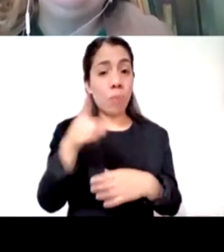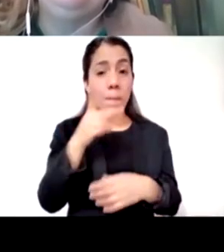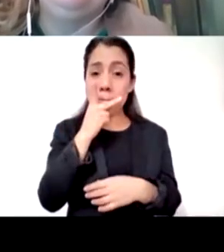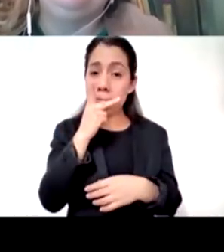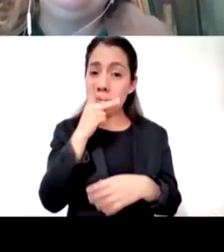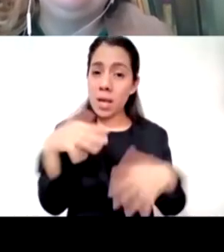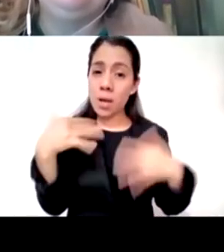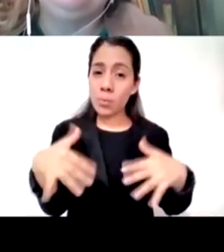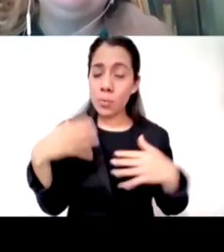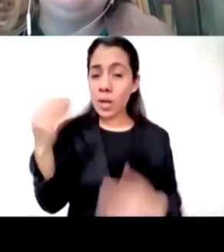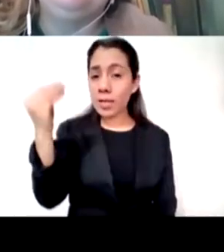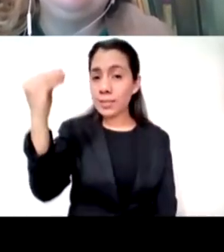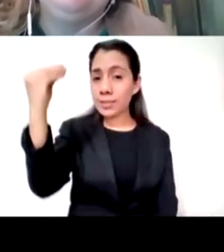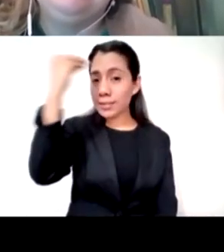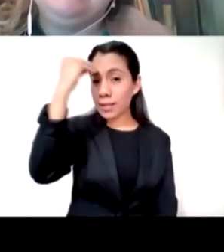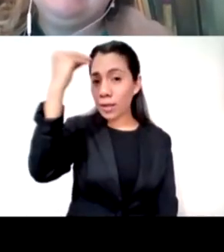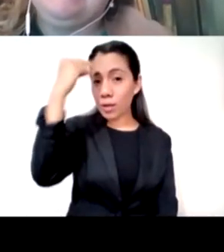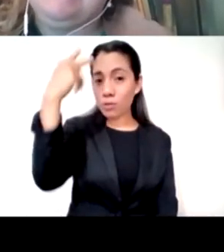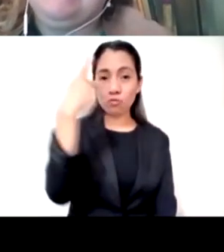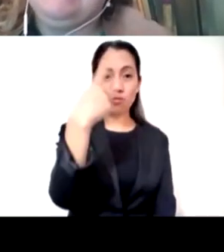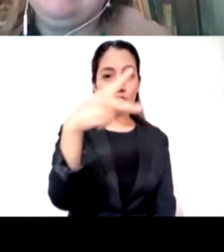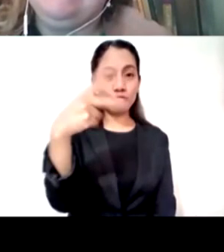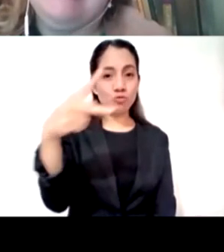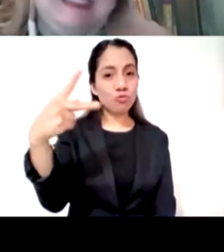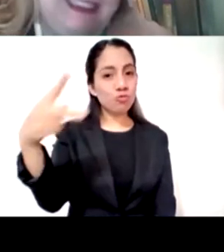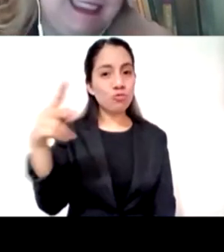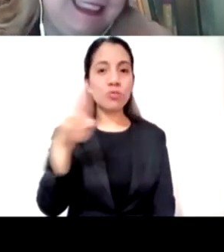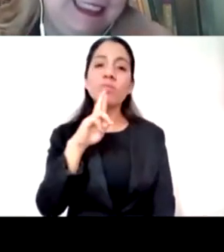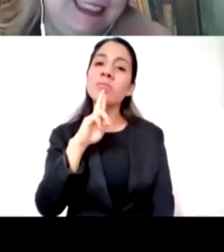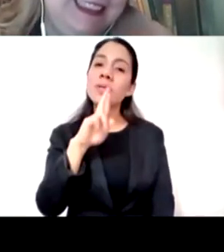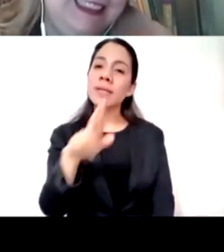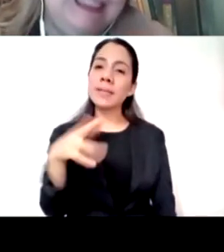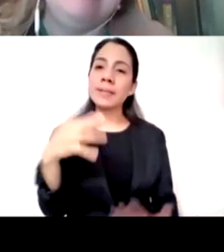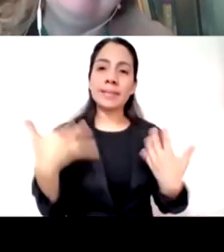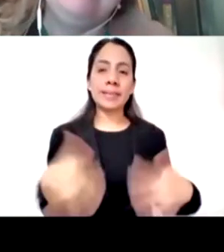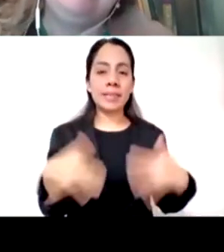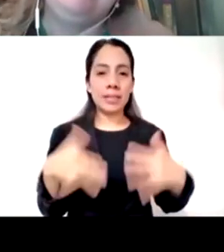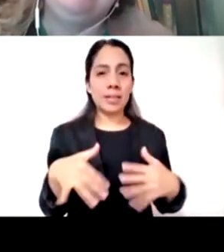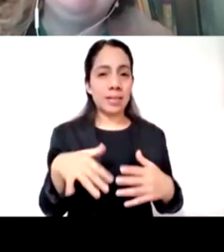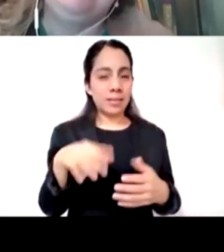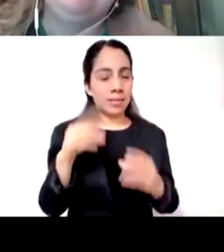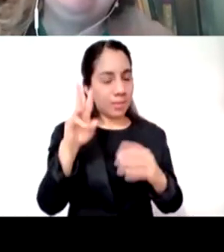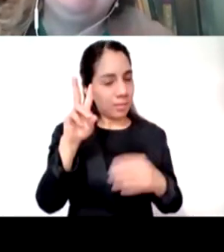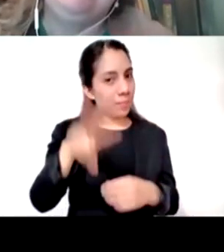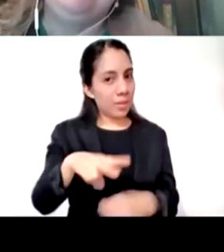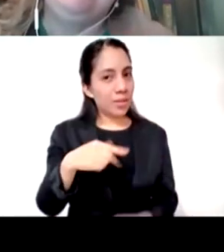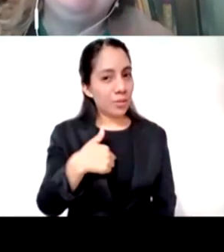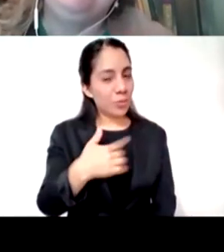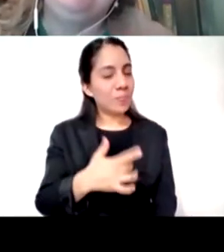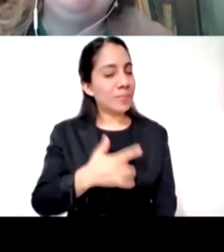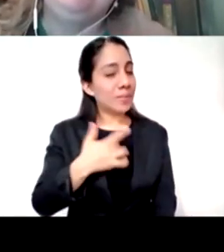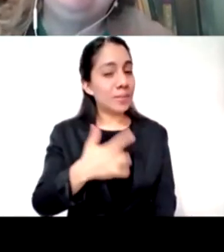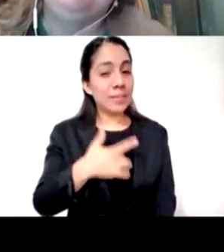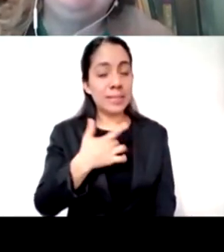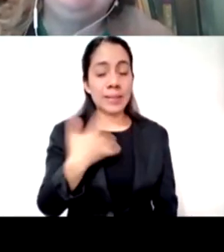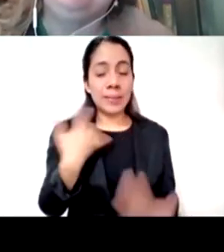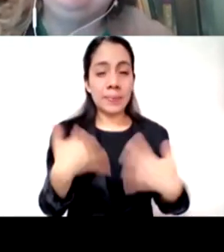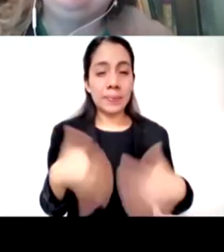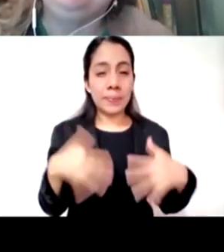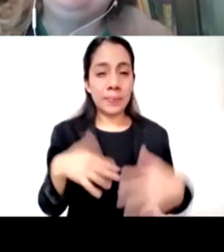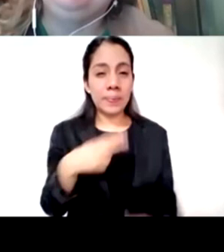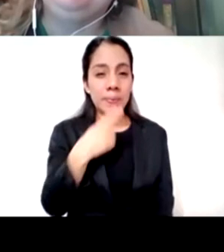sabiduría con la que nos están contestando de veras cuando digo que me conmueve es que me conmueve y que la agradezco